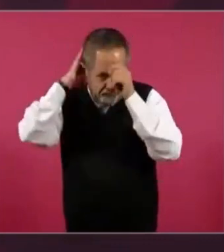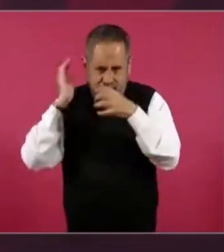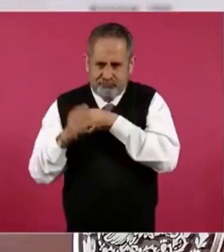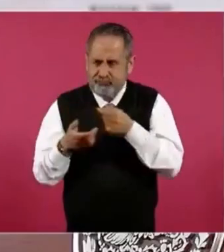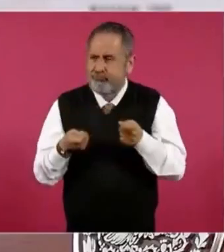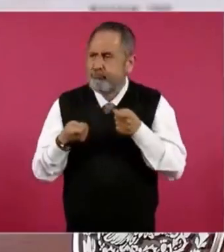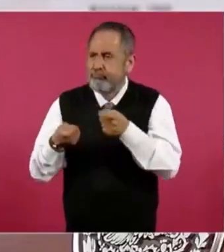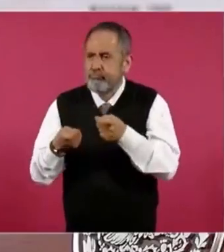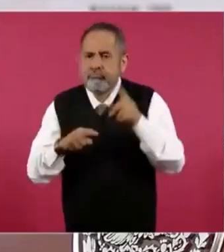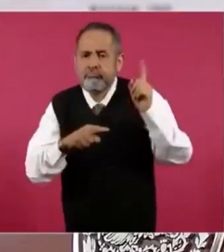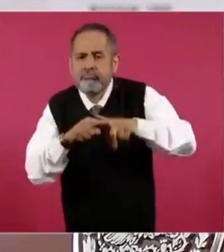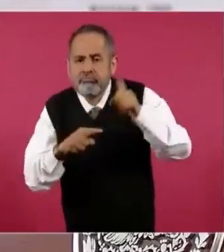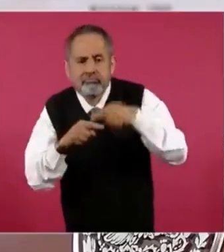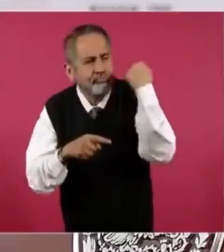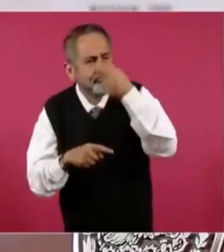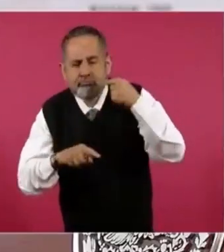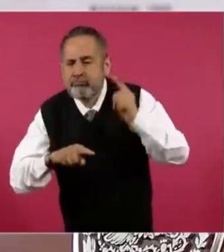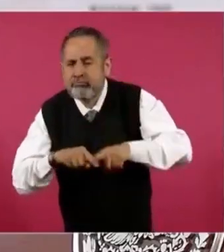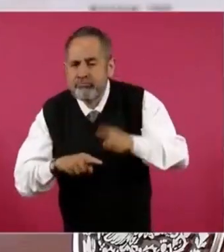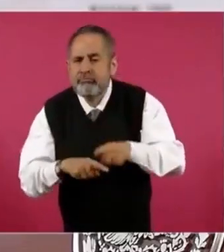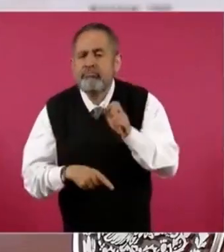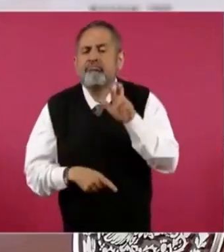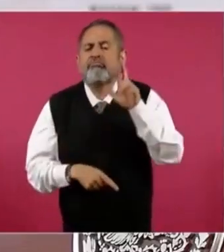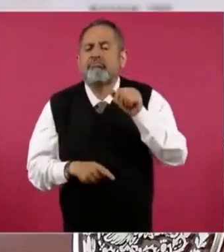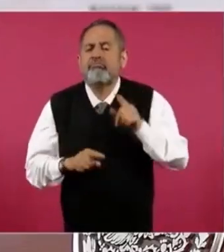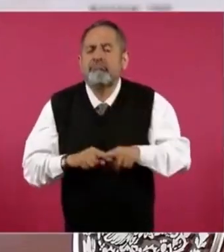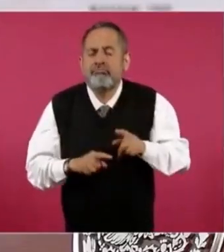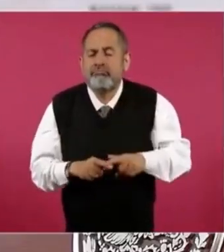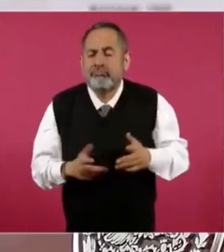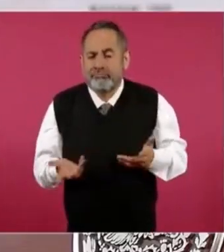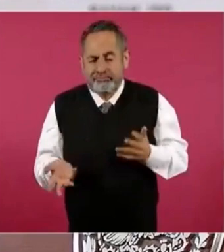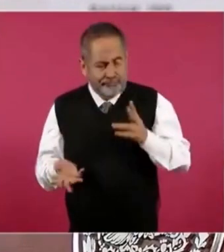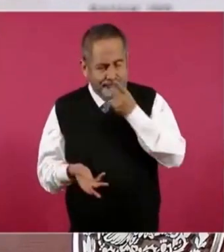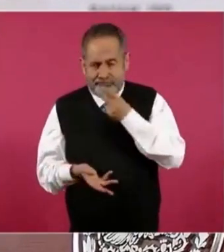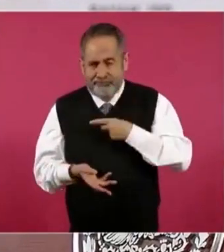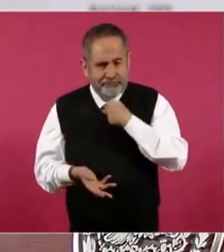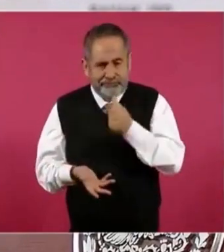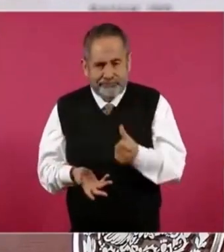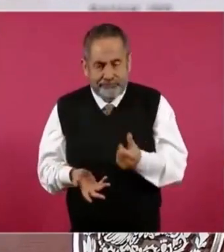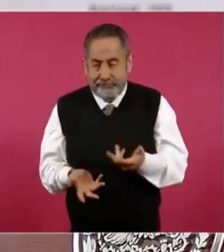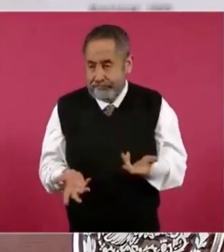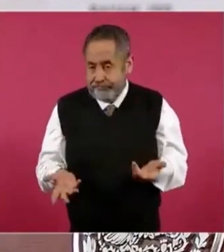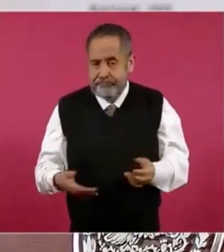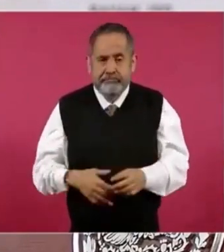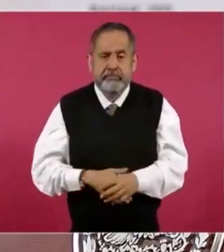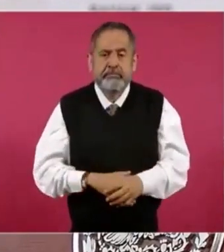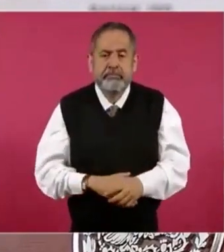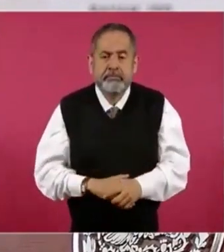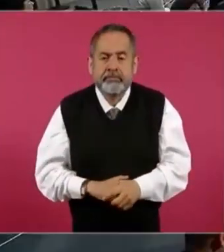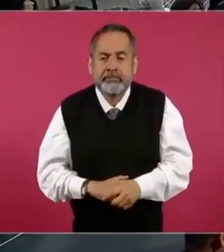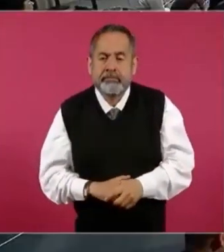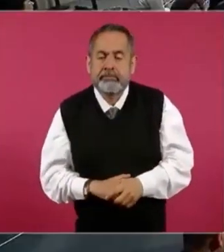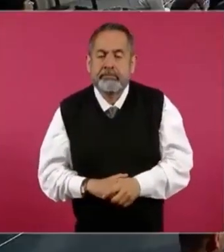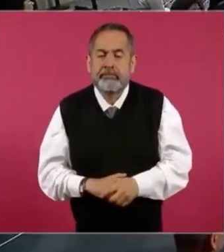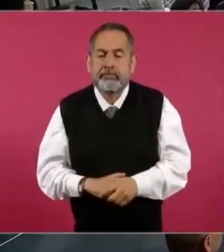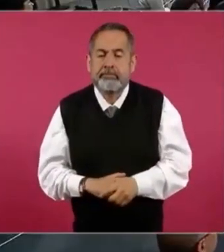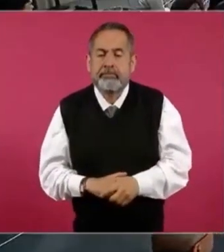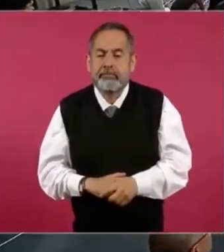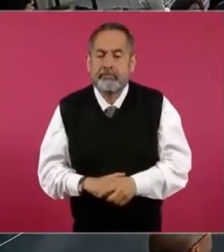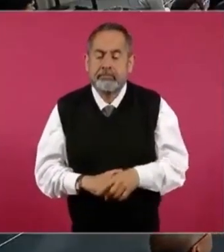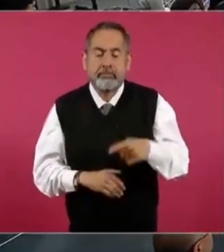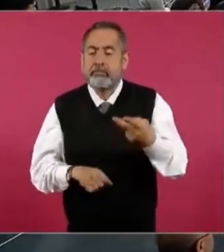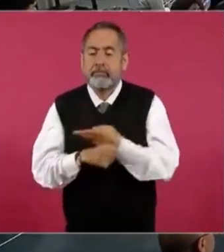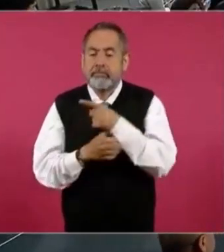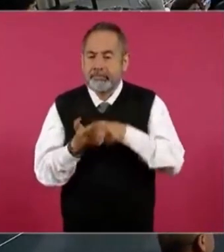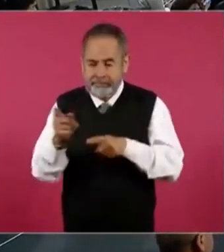y desde luego